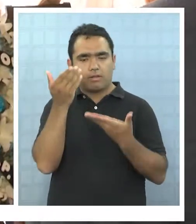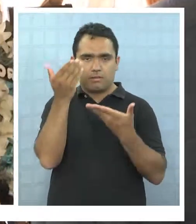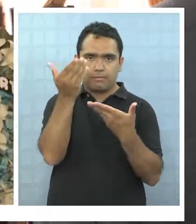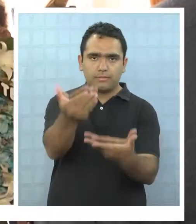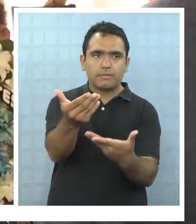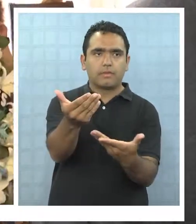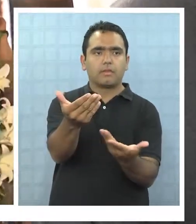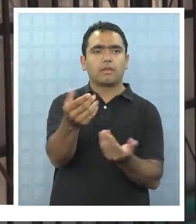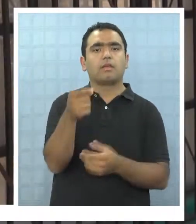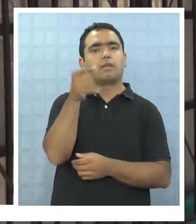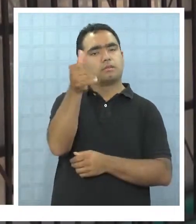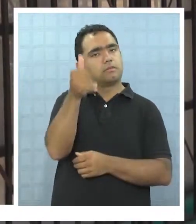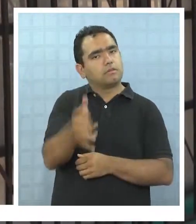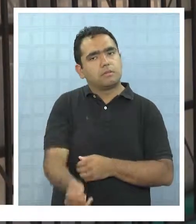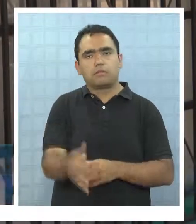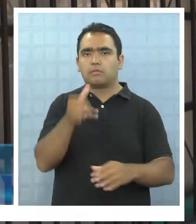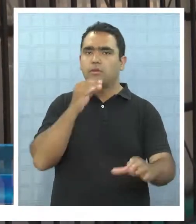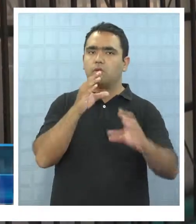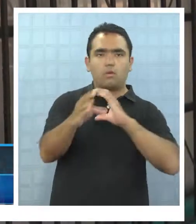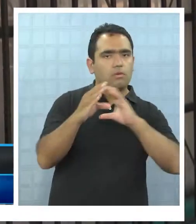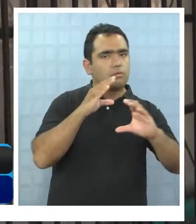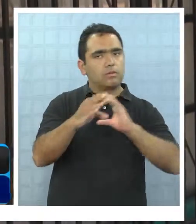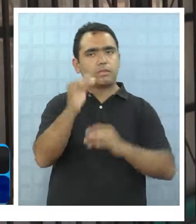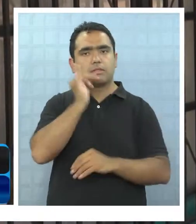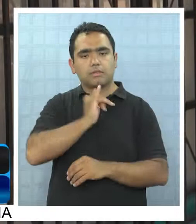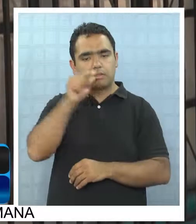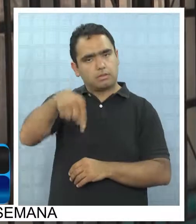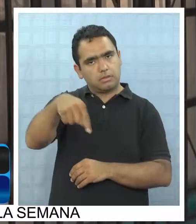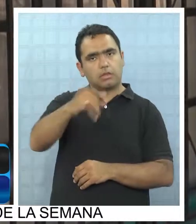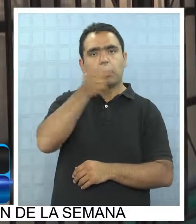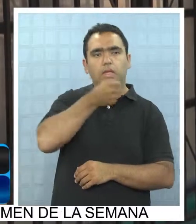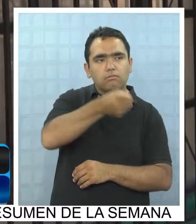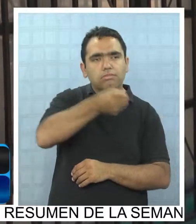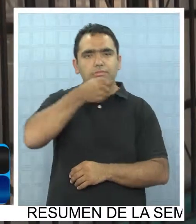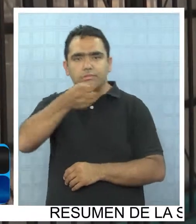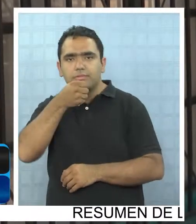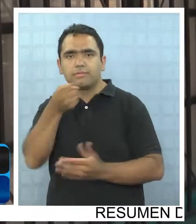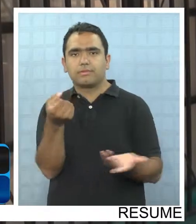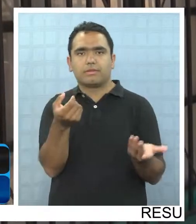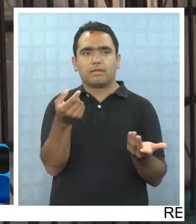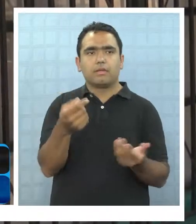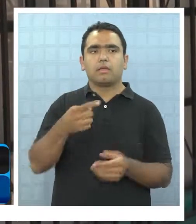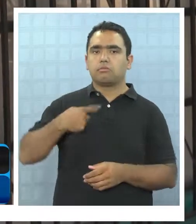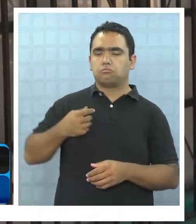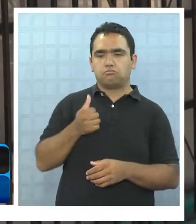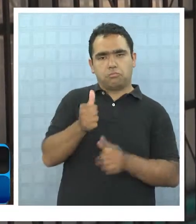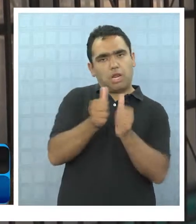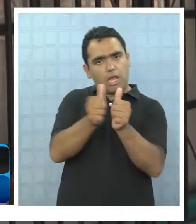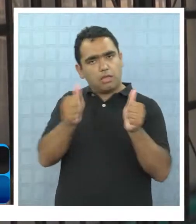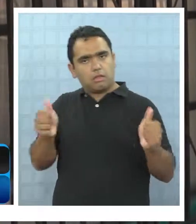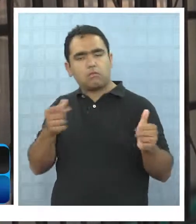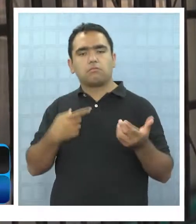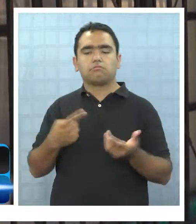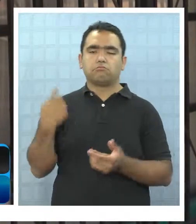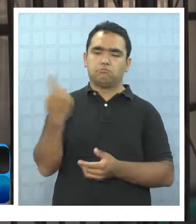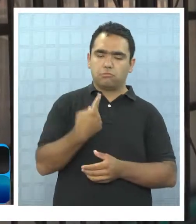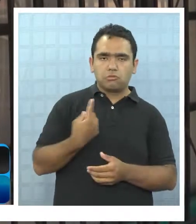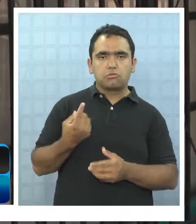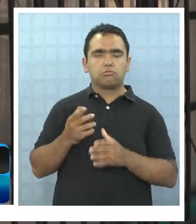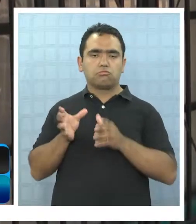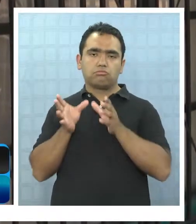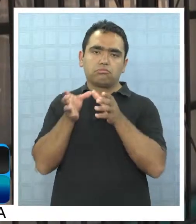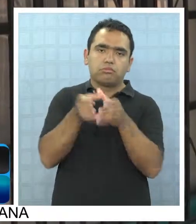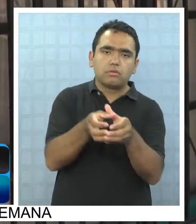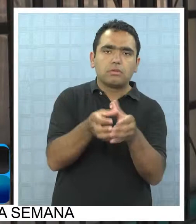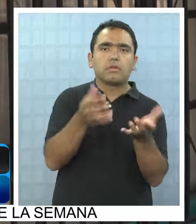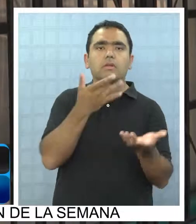figura mítica en los medios de comunicación iquiqueño y tanto en el deporte de Iquique, así que como directiva queremos estar presentes